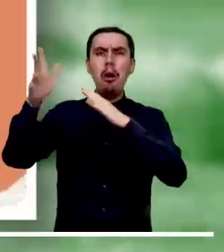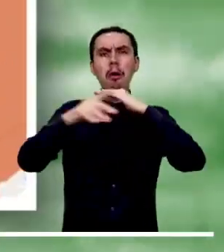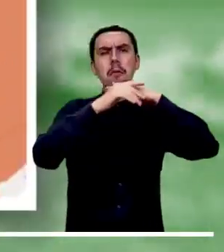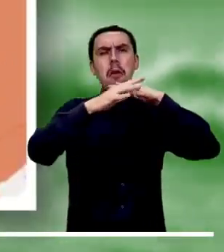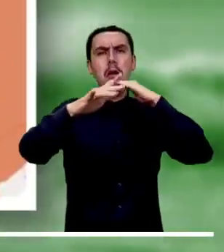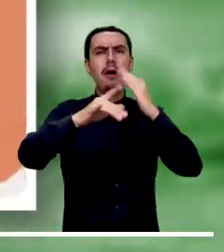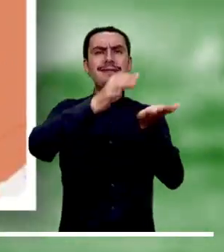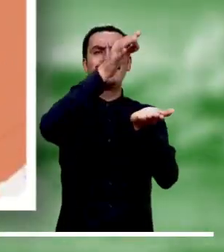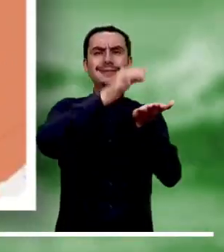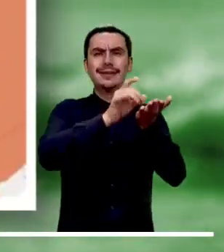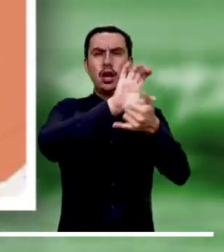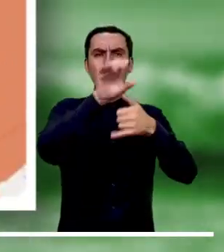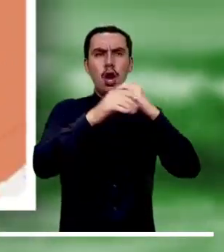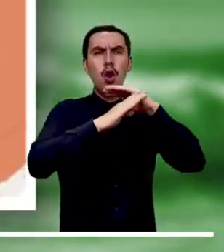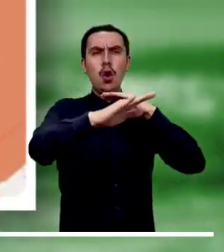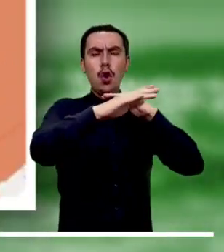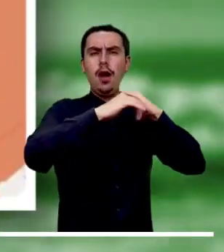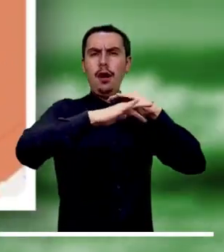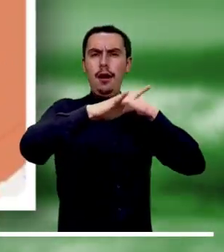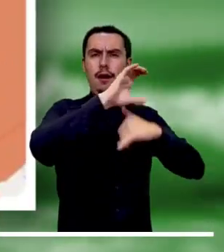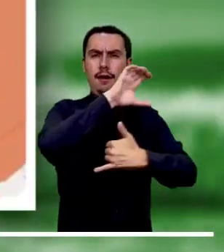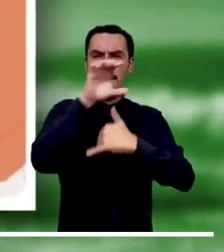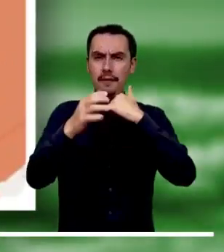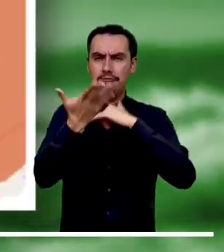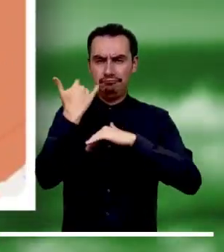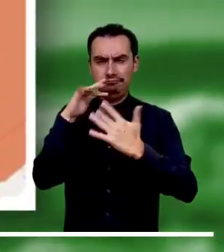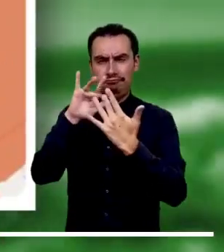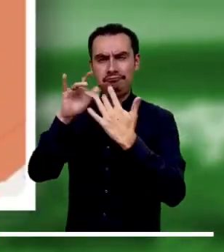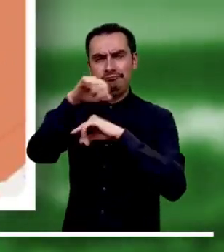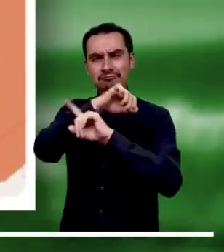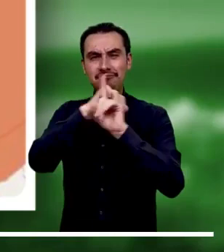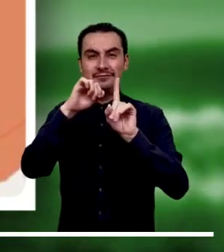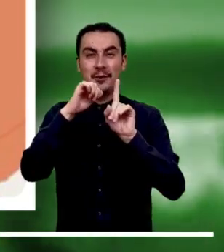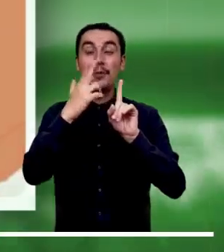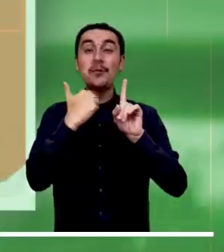naranja por viento y oleaje en la zona central del Mar Caribe.